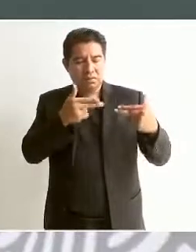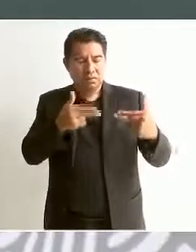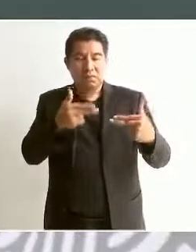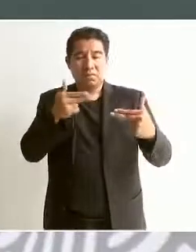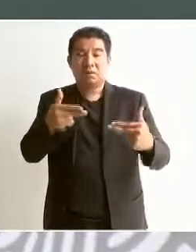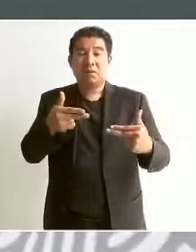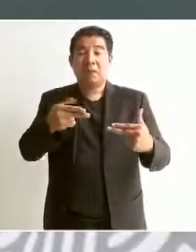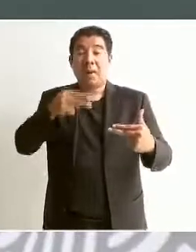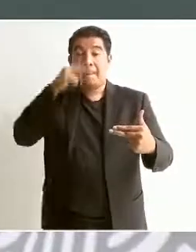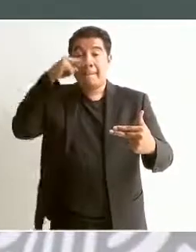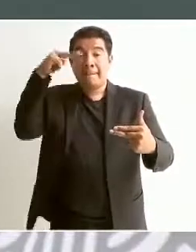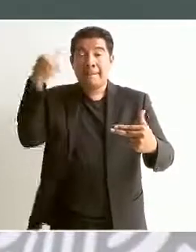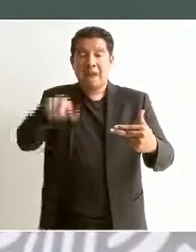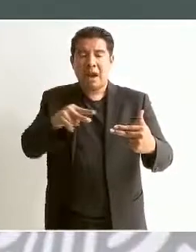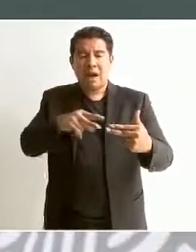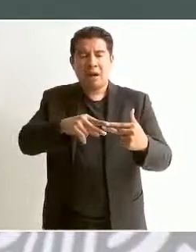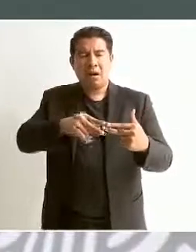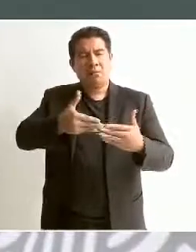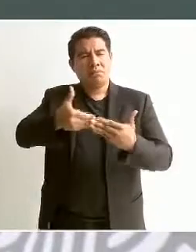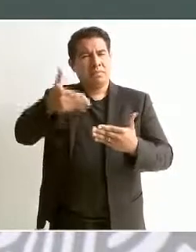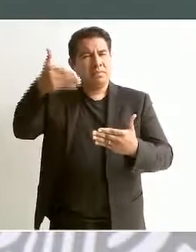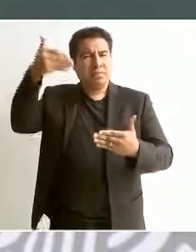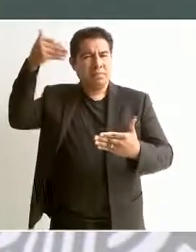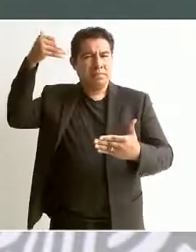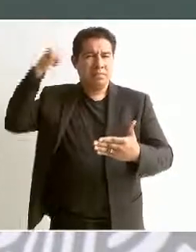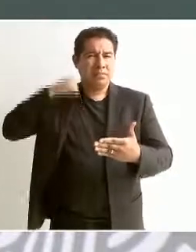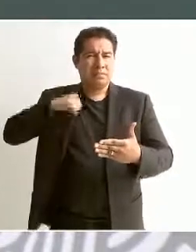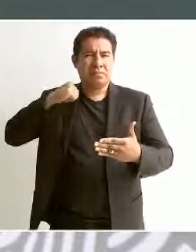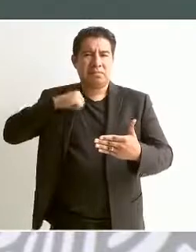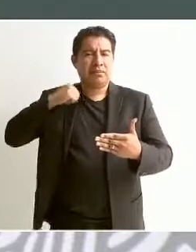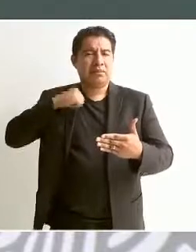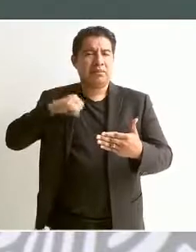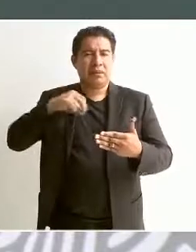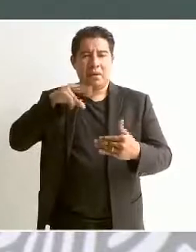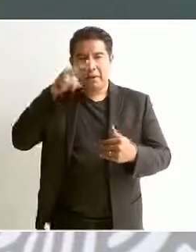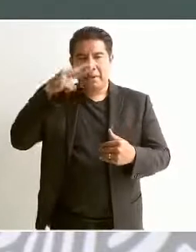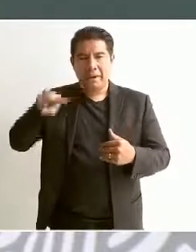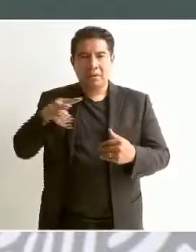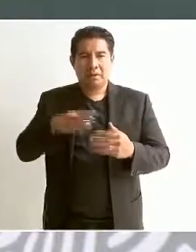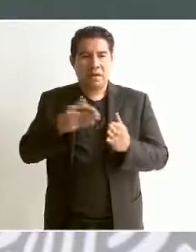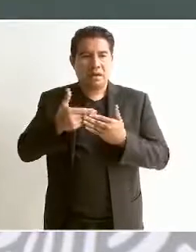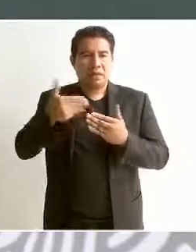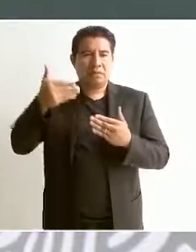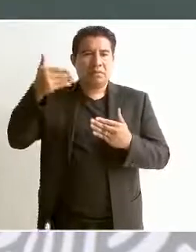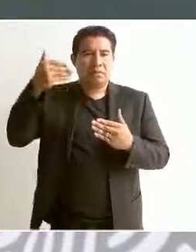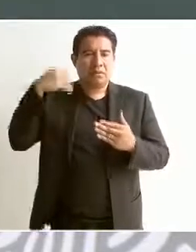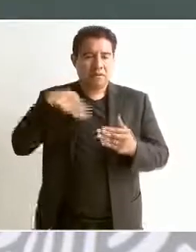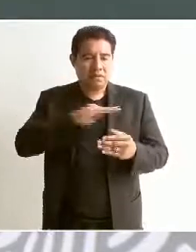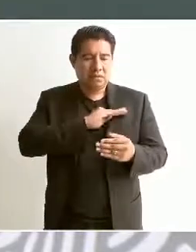México profundo, del México prehispánico.